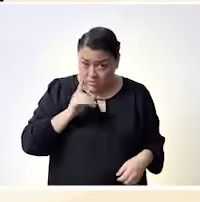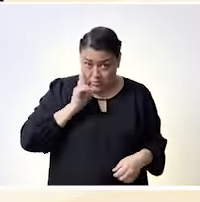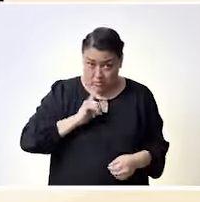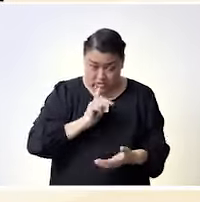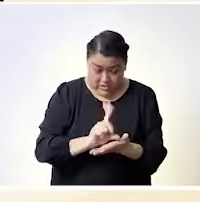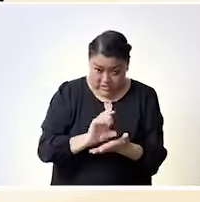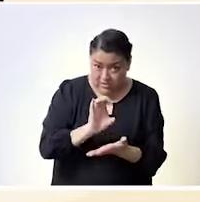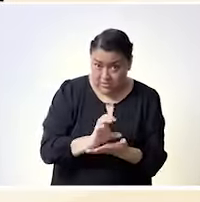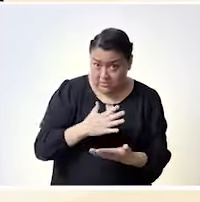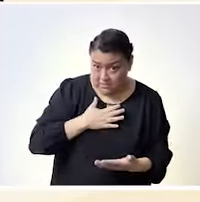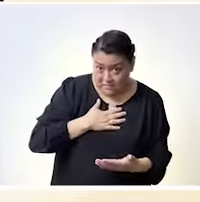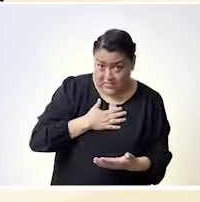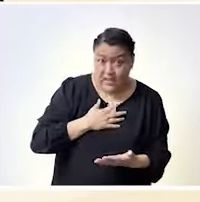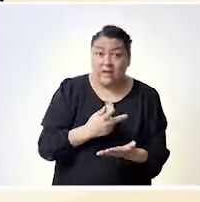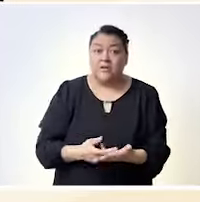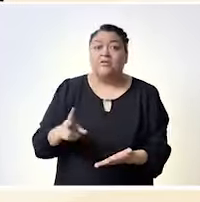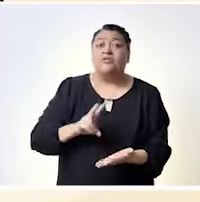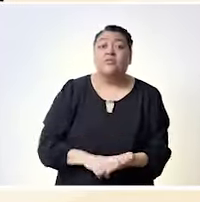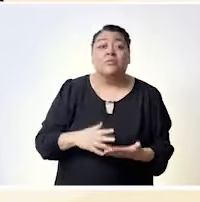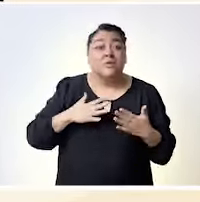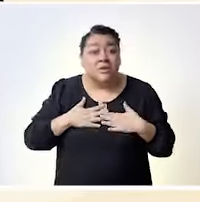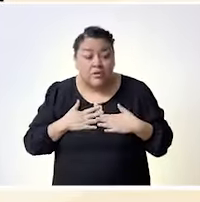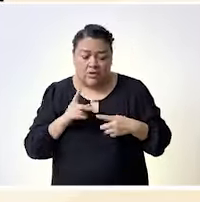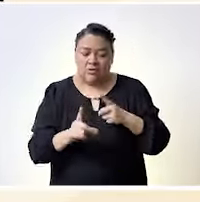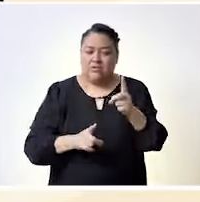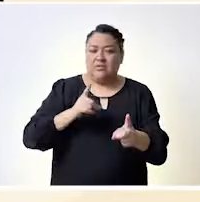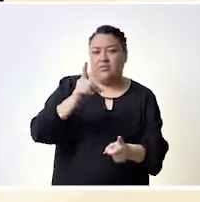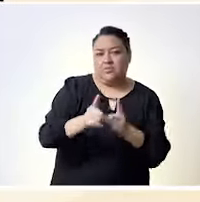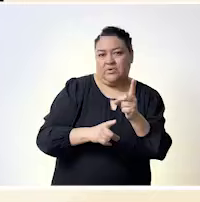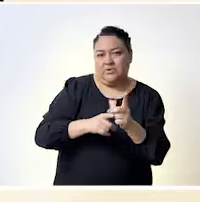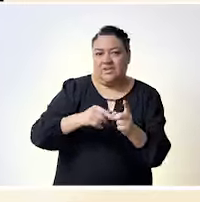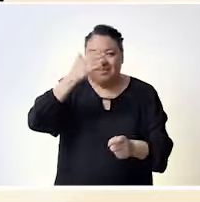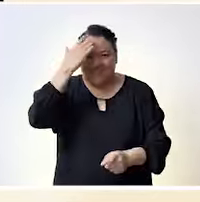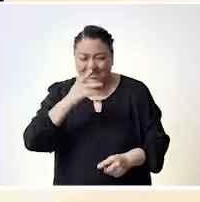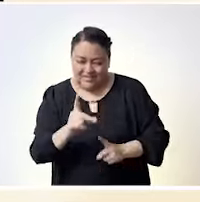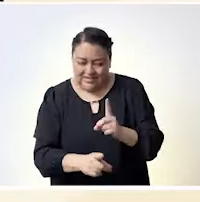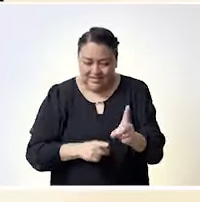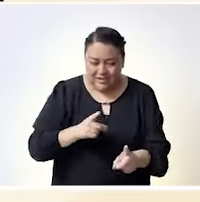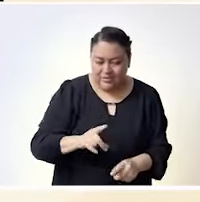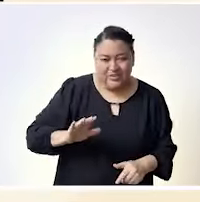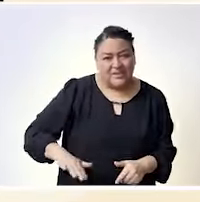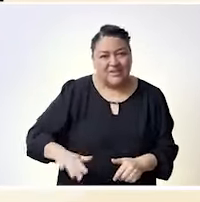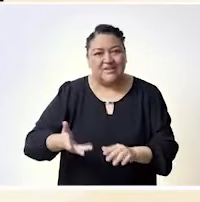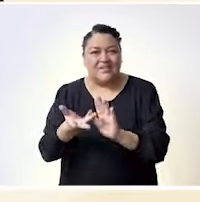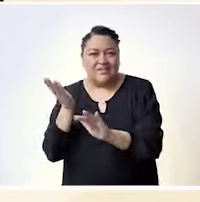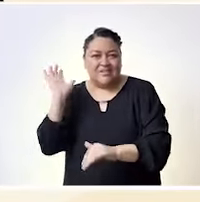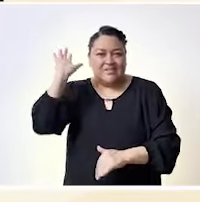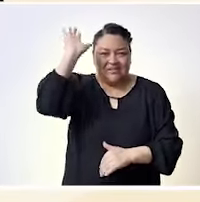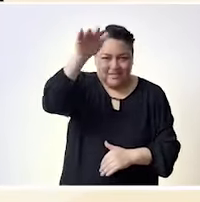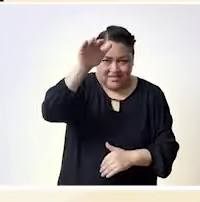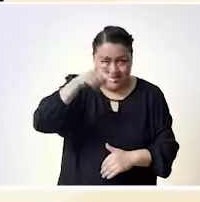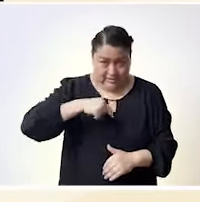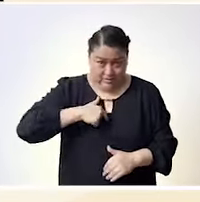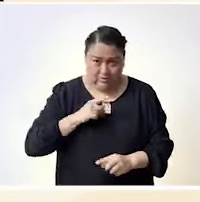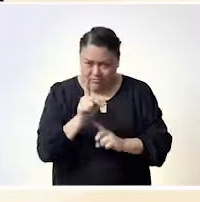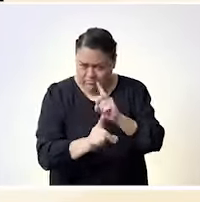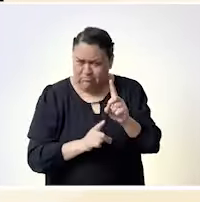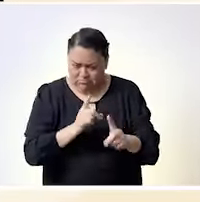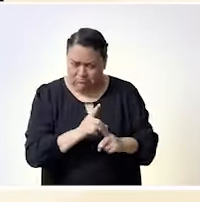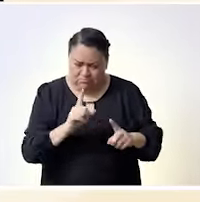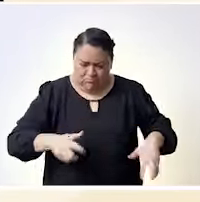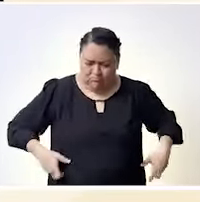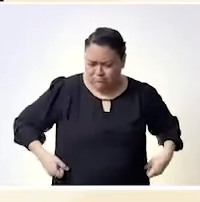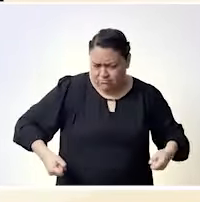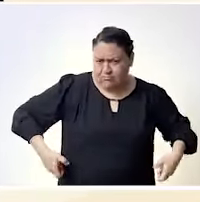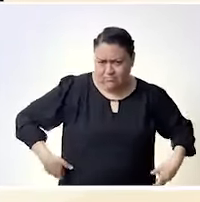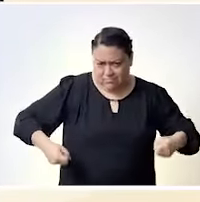después las mujeres. Entonces, pertenezco a este grupo tan reducido que tiene, pueda llegar un apoyo y se logra